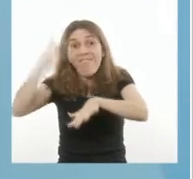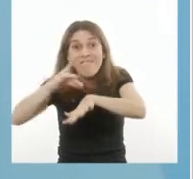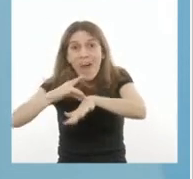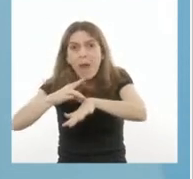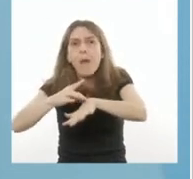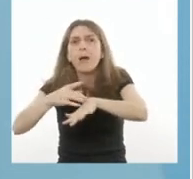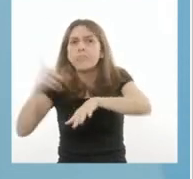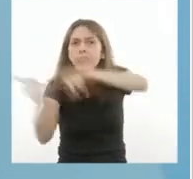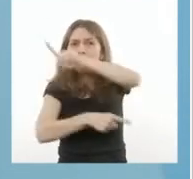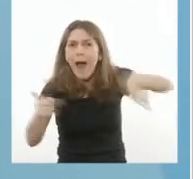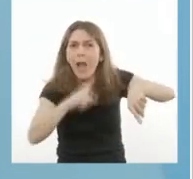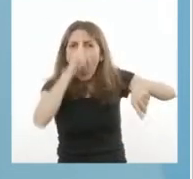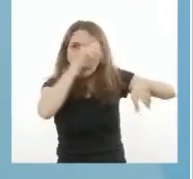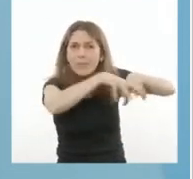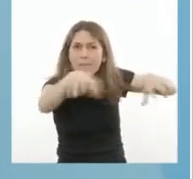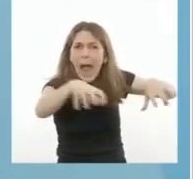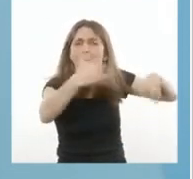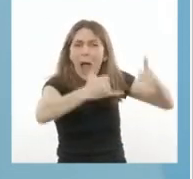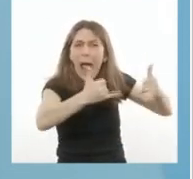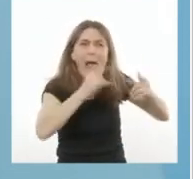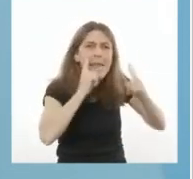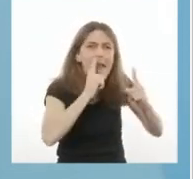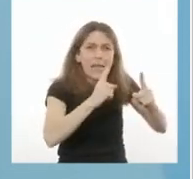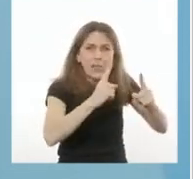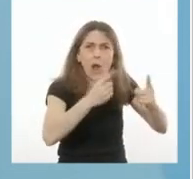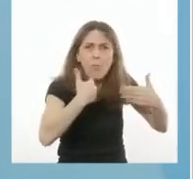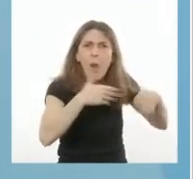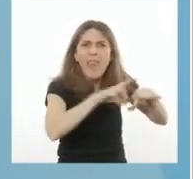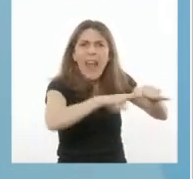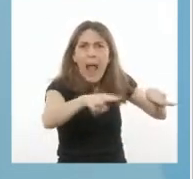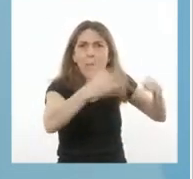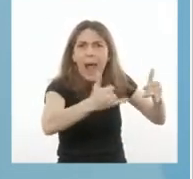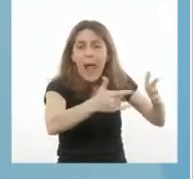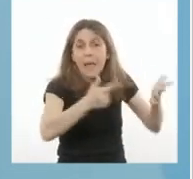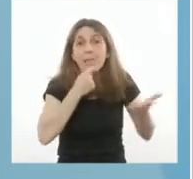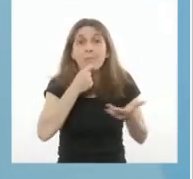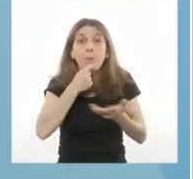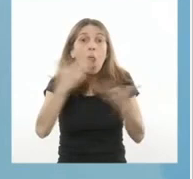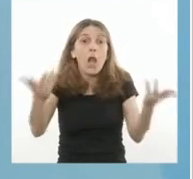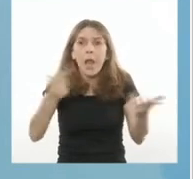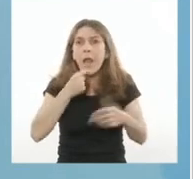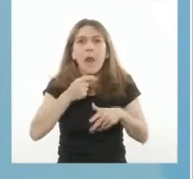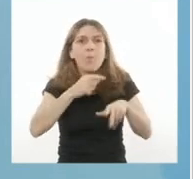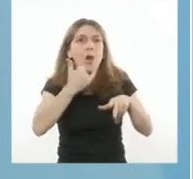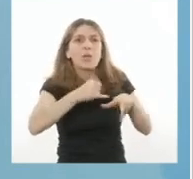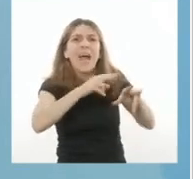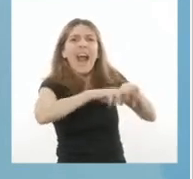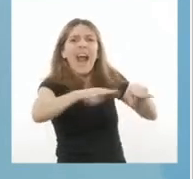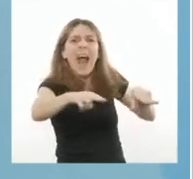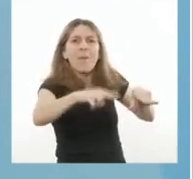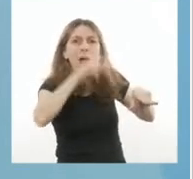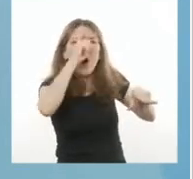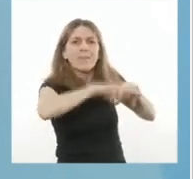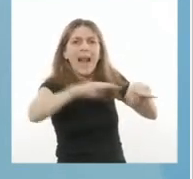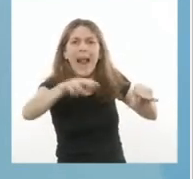necesitan y se merecen. Que a nadie le falta una cama para ser atendido.